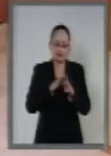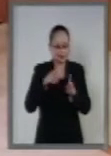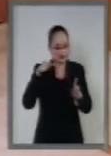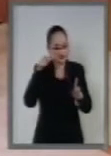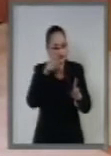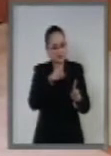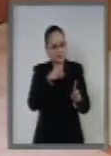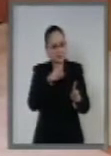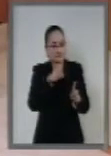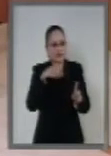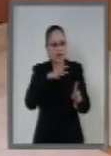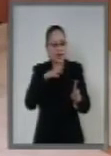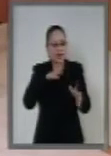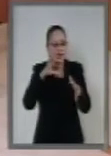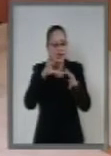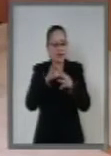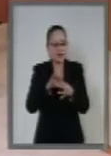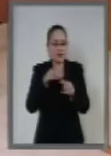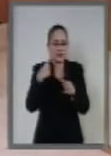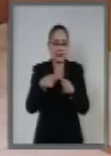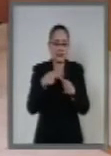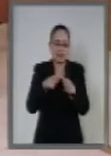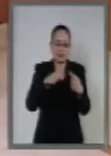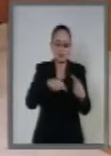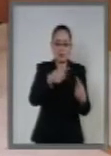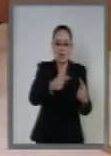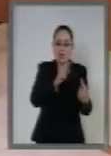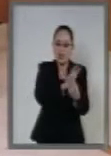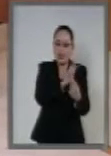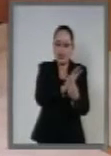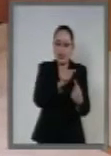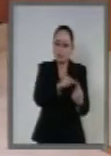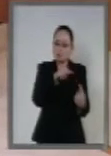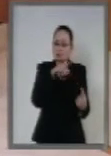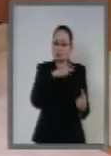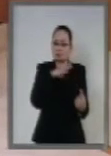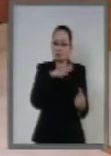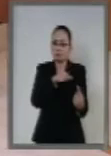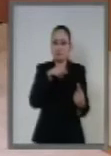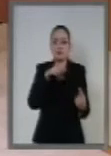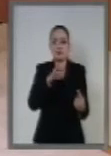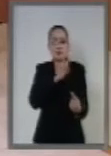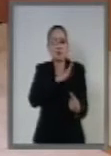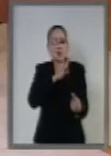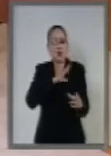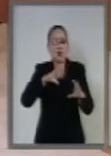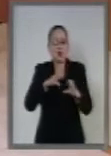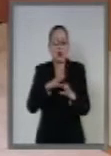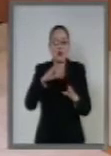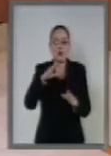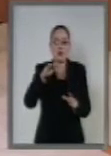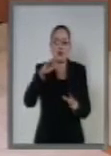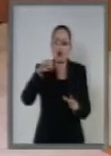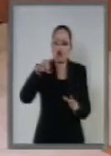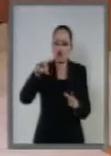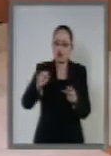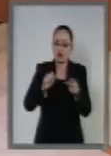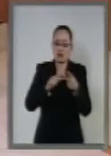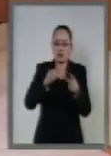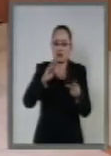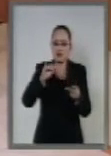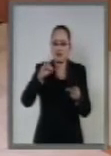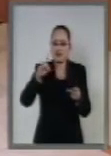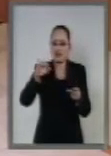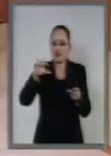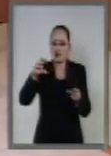que entre los entes fiscalizados se incluye a los fondos y los fideicomisos públicos o